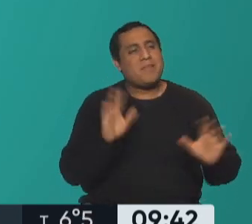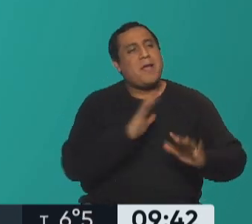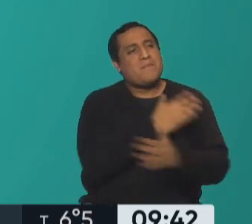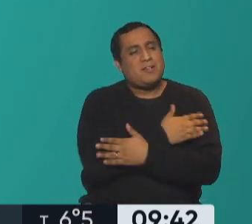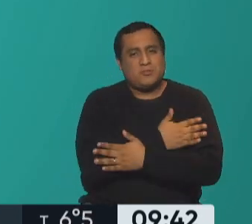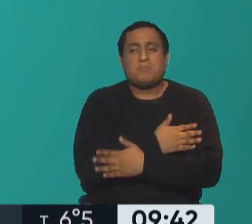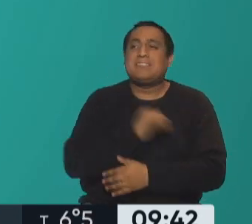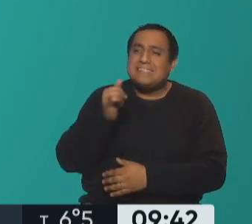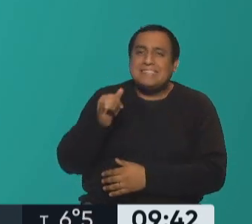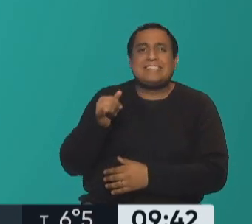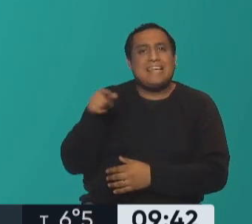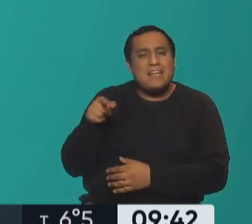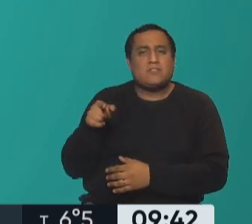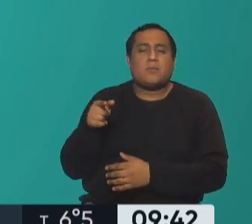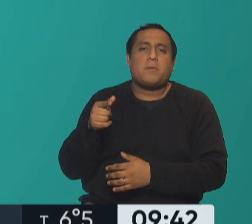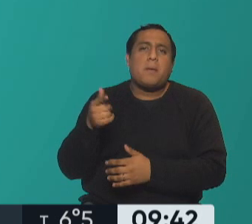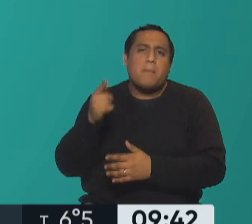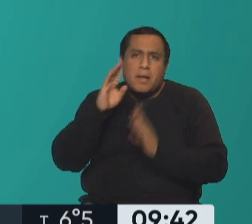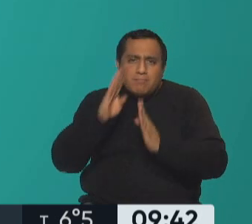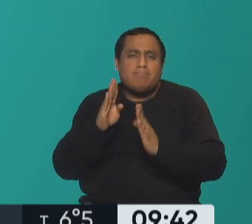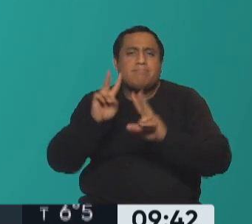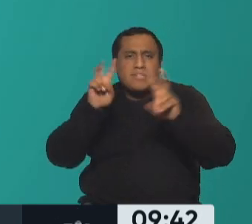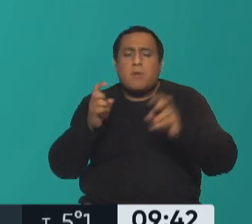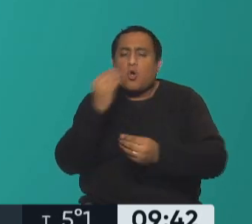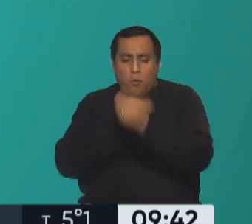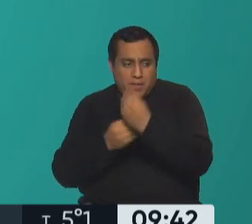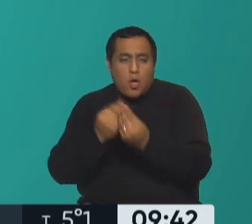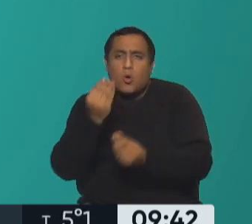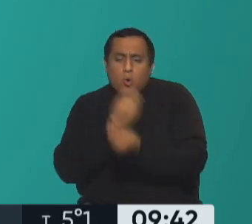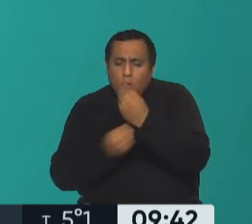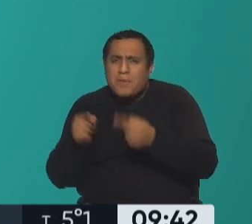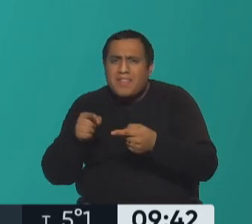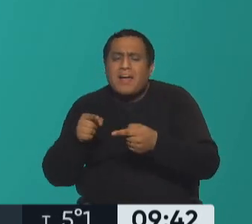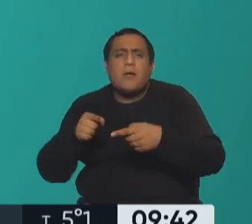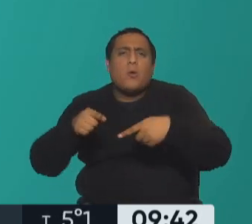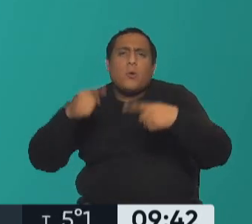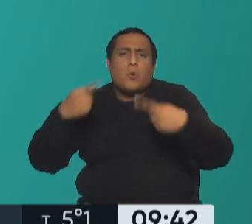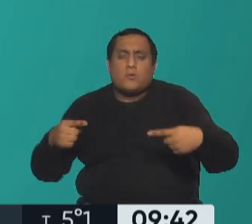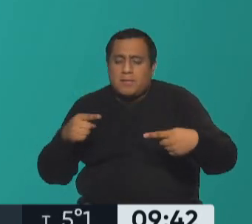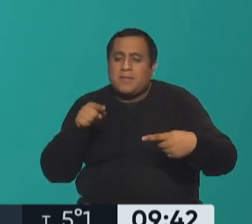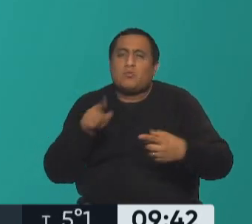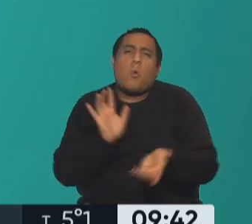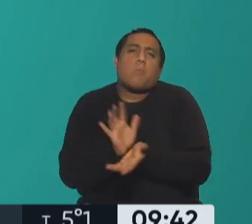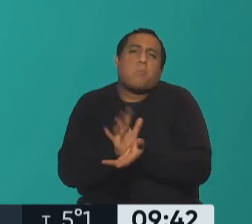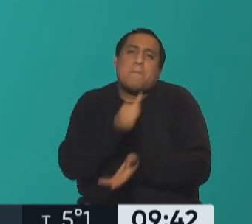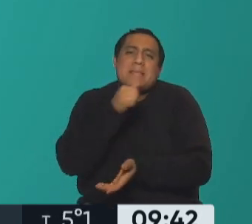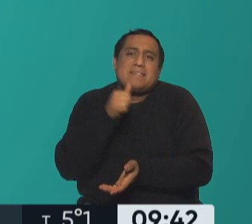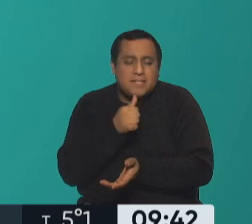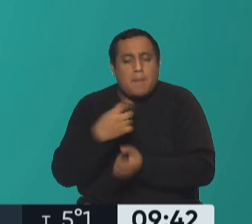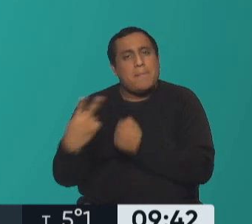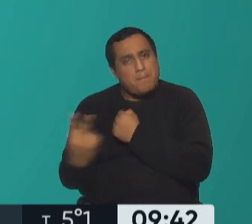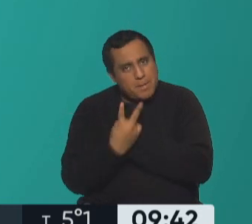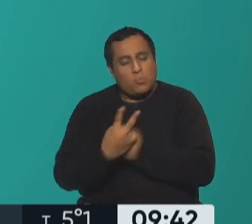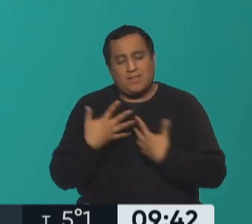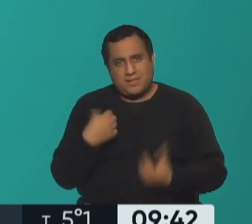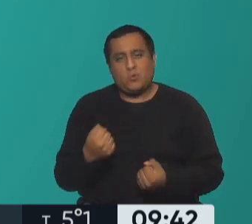enorme. esto se trata medicina culinaria, de hacer con los alimentos nuestra propia medicina, de cuidarnos y de cuidar nuestra salud.